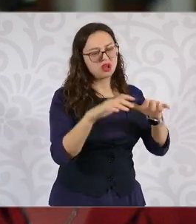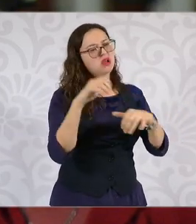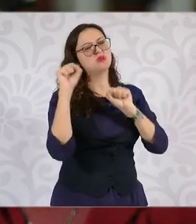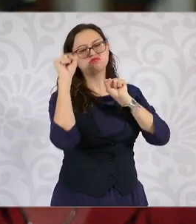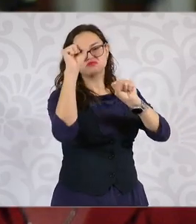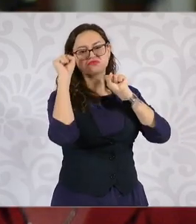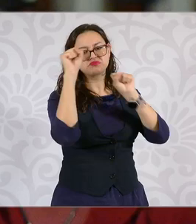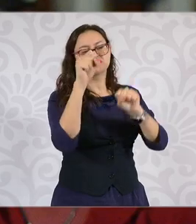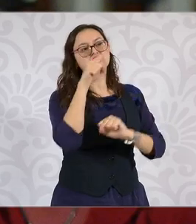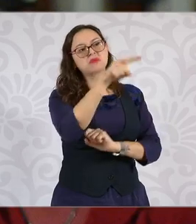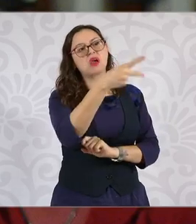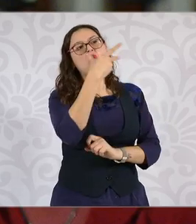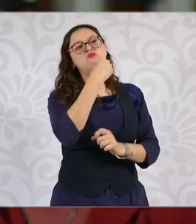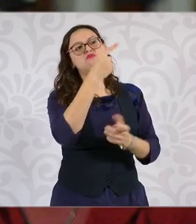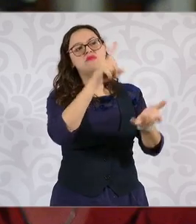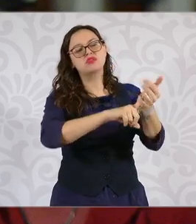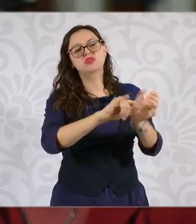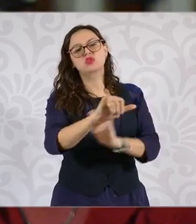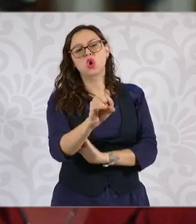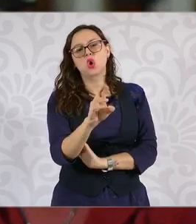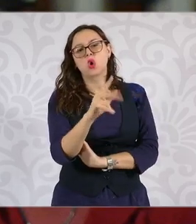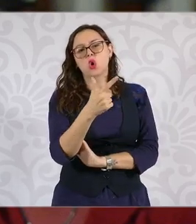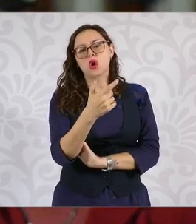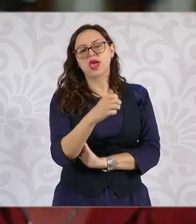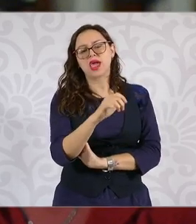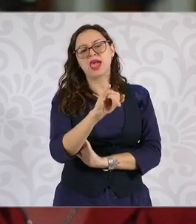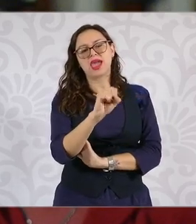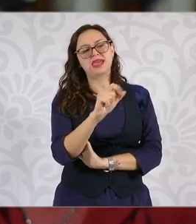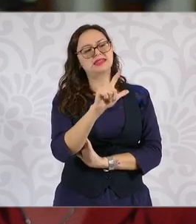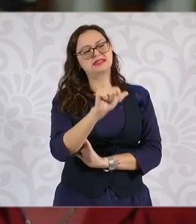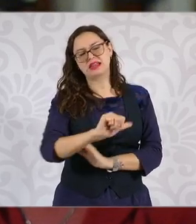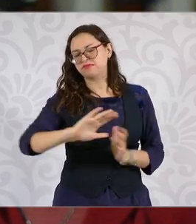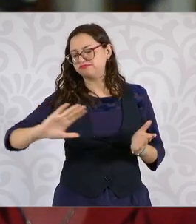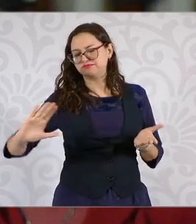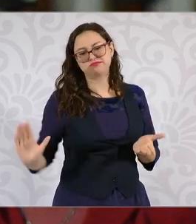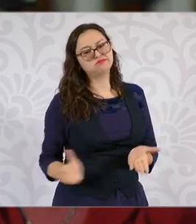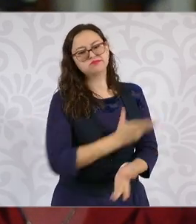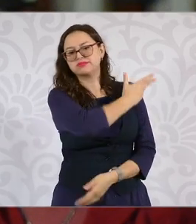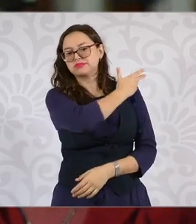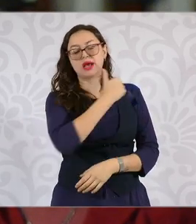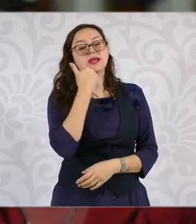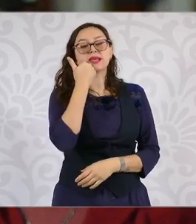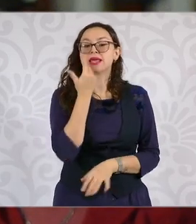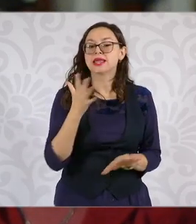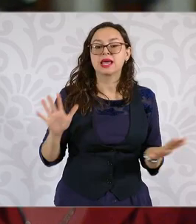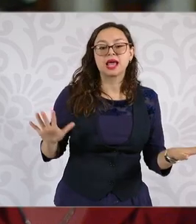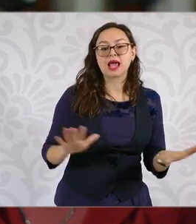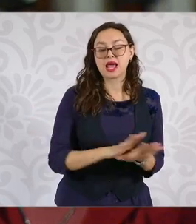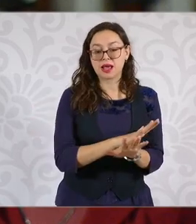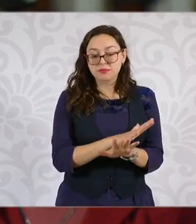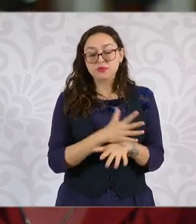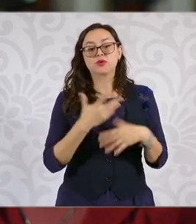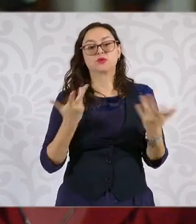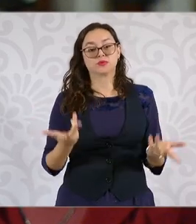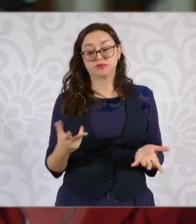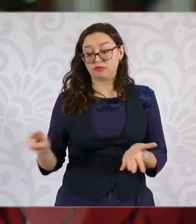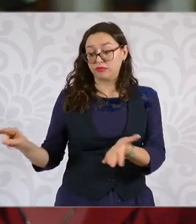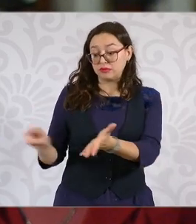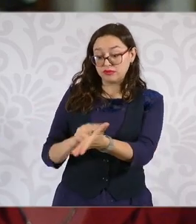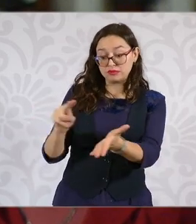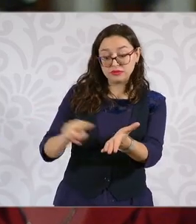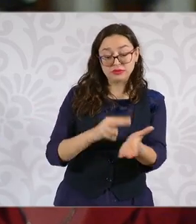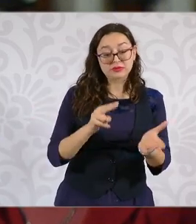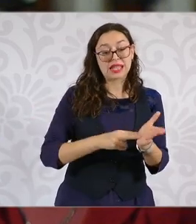A su vez lanzaron una convocatoria para recopilar firmas y liberar su destitución convocatoria que han recopilado pocos más de mil